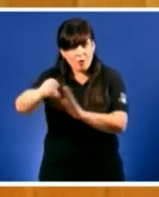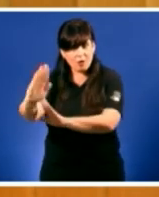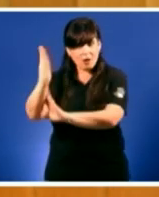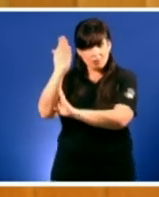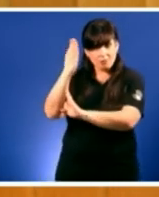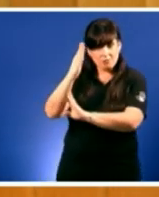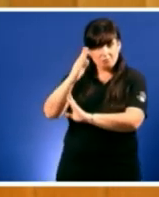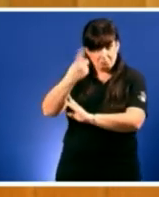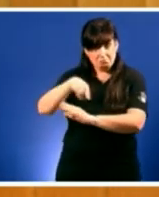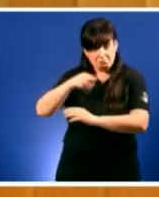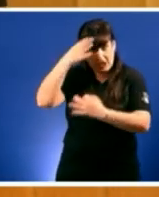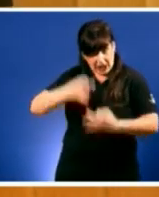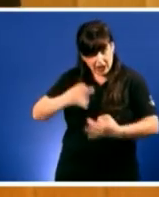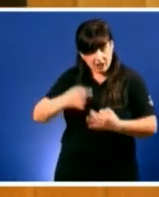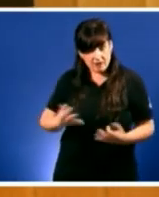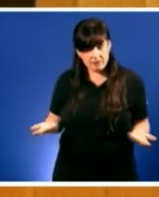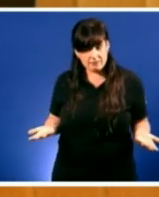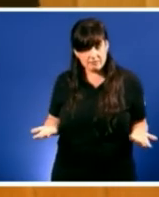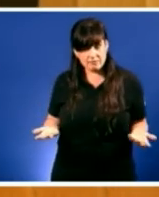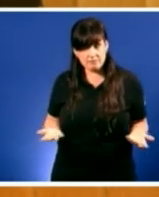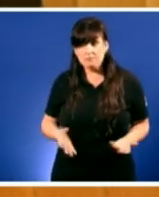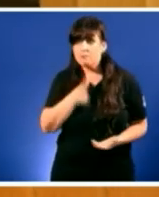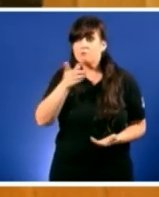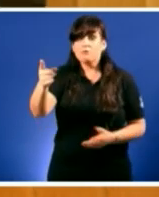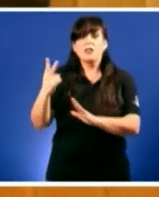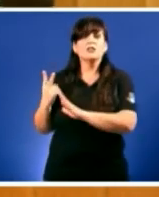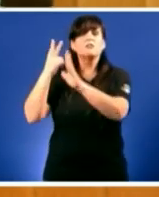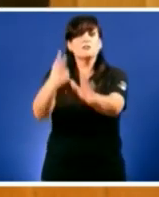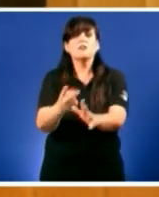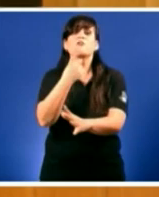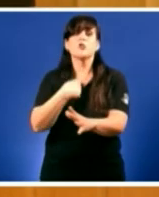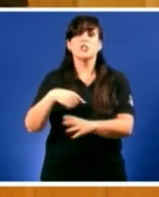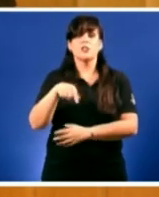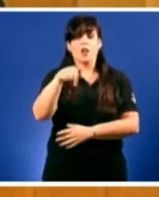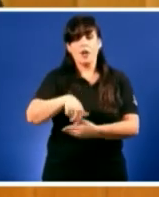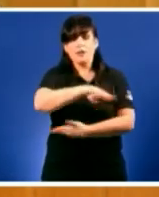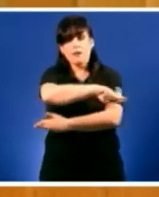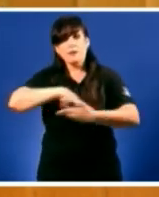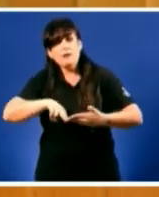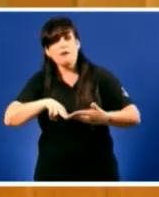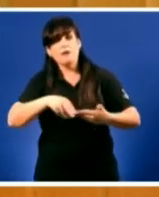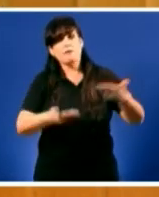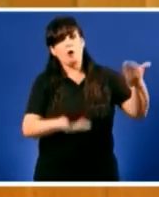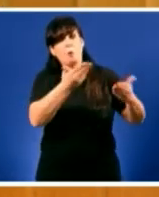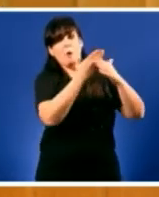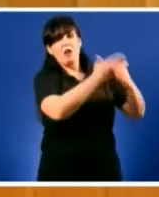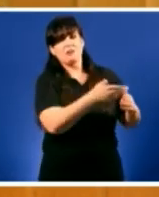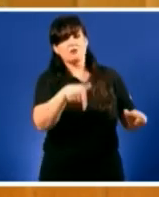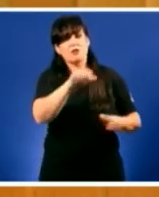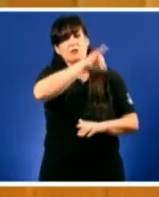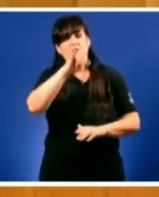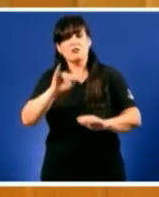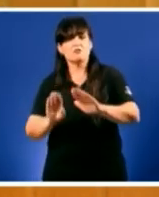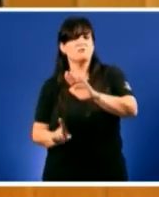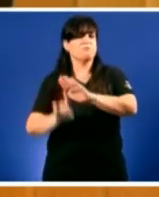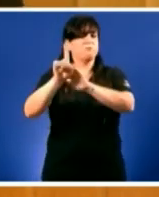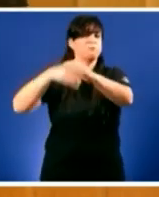Durante sete anos repetiu que Galiza ia sair da crise antes e con máis vigor que ninguén. E resulta que